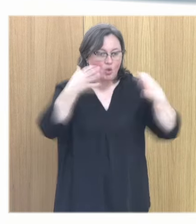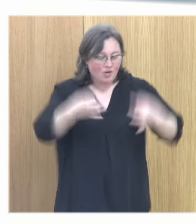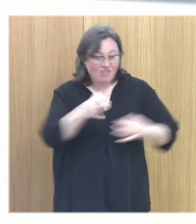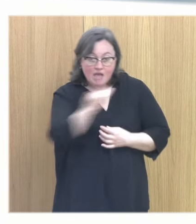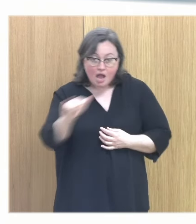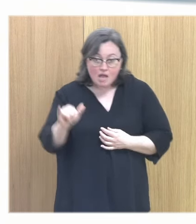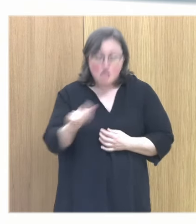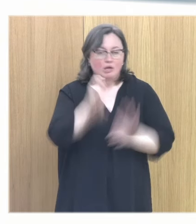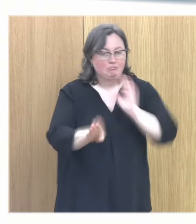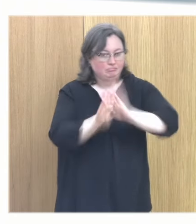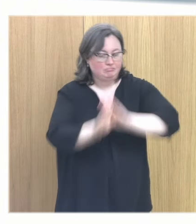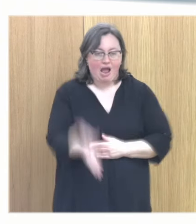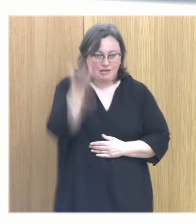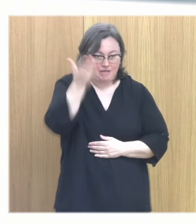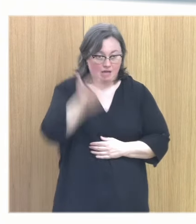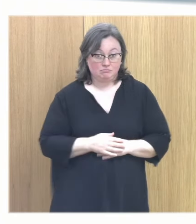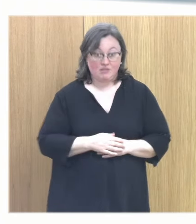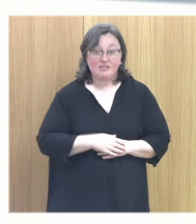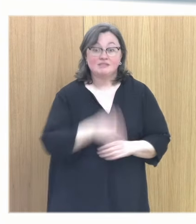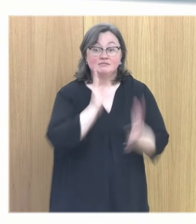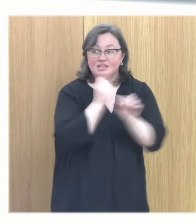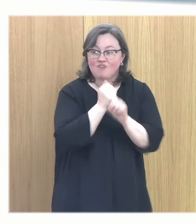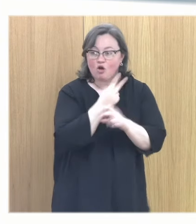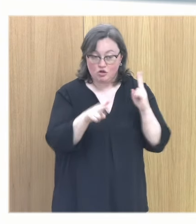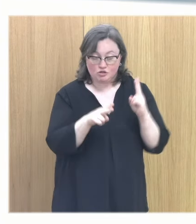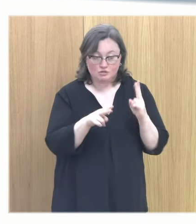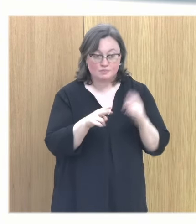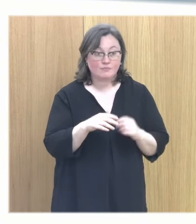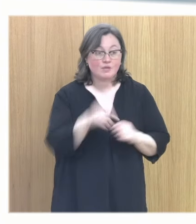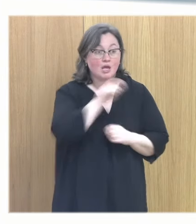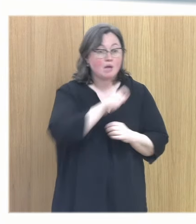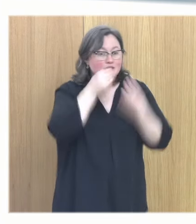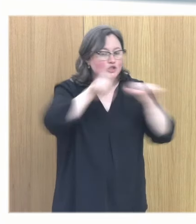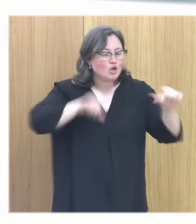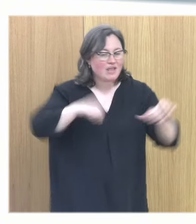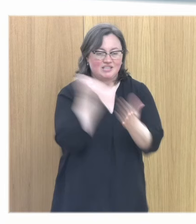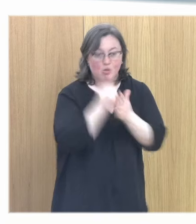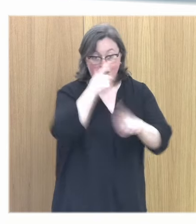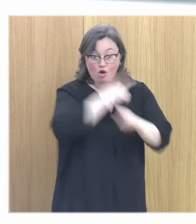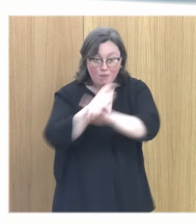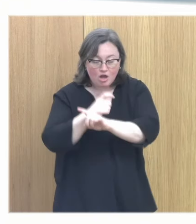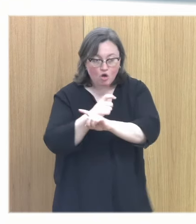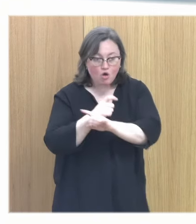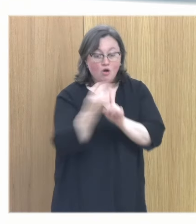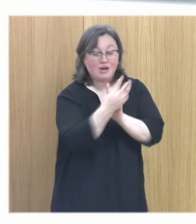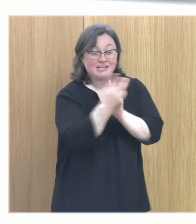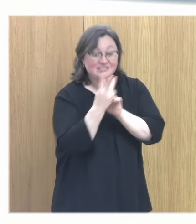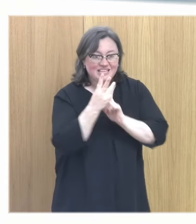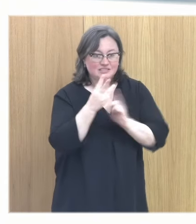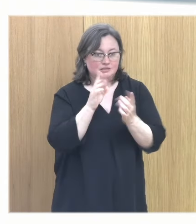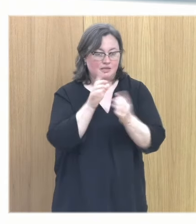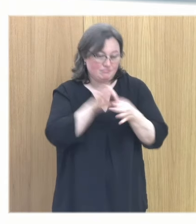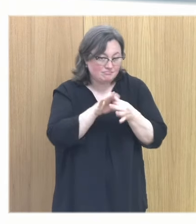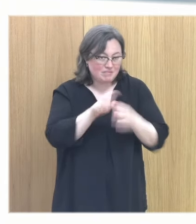entonces hay dos tareas aquí uno para personas las personas con historias de trauma complejo llegar a tener tres relaciones íntimas en su